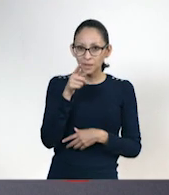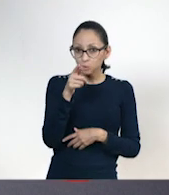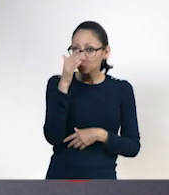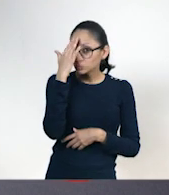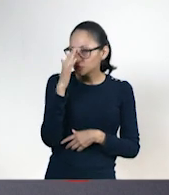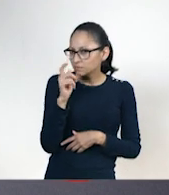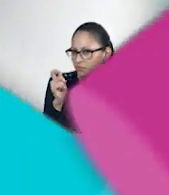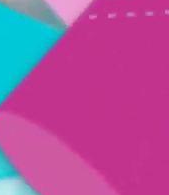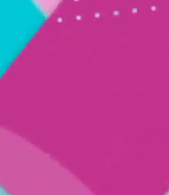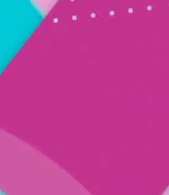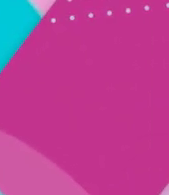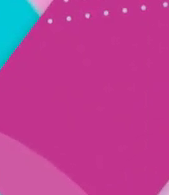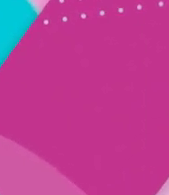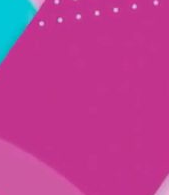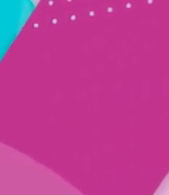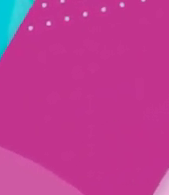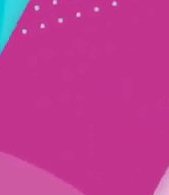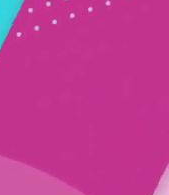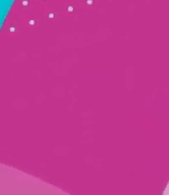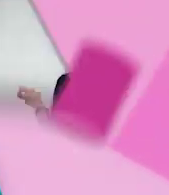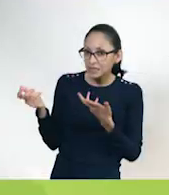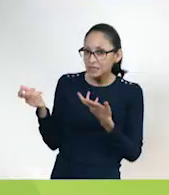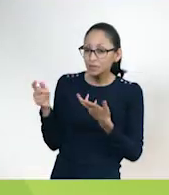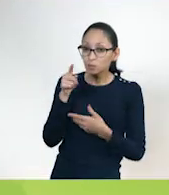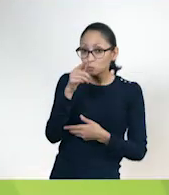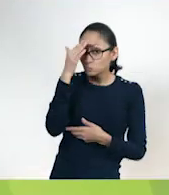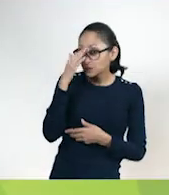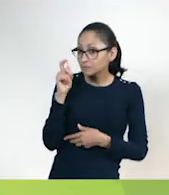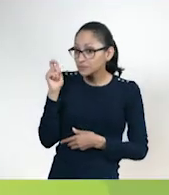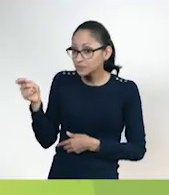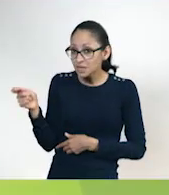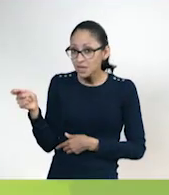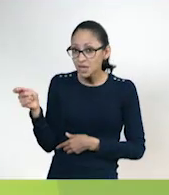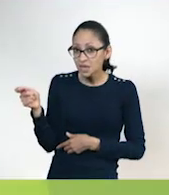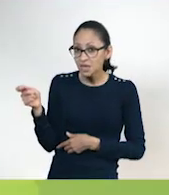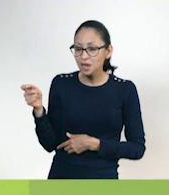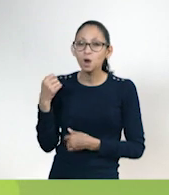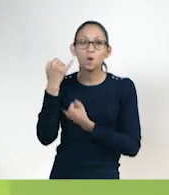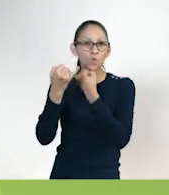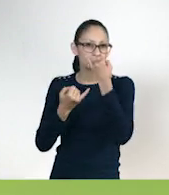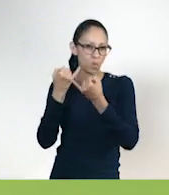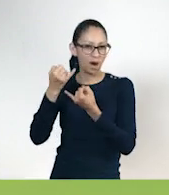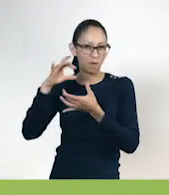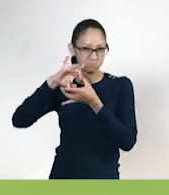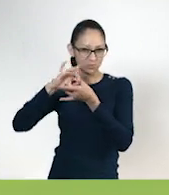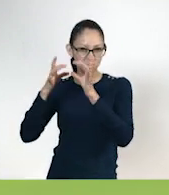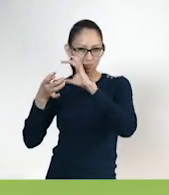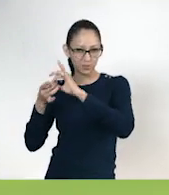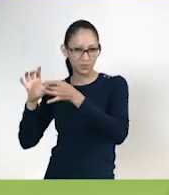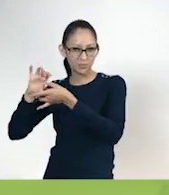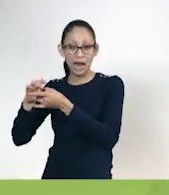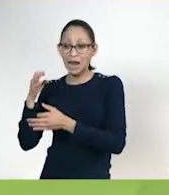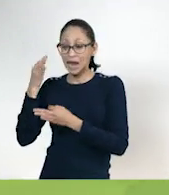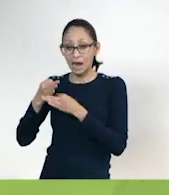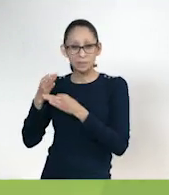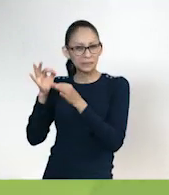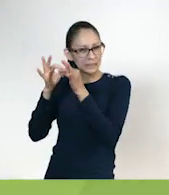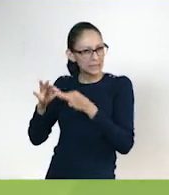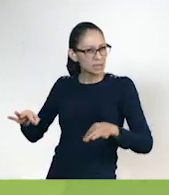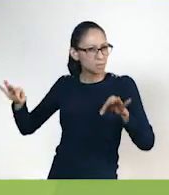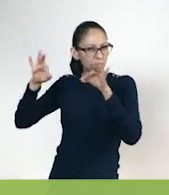qué? ¿Sabías qué? ¿Sabías qué? Los Juegos Olímpicos de la Era Moderna son el mayor evento deportivo del mundo.